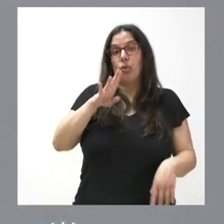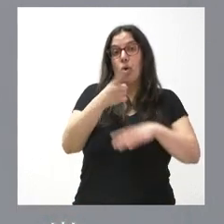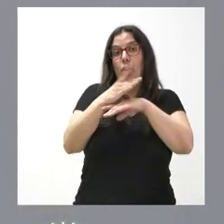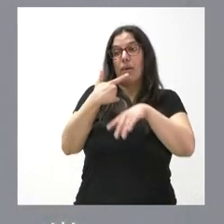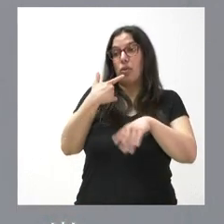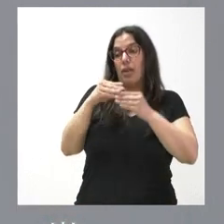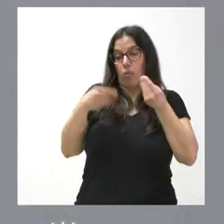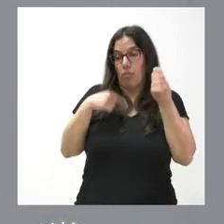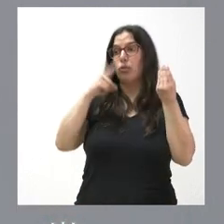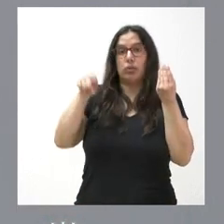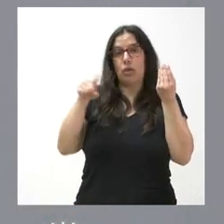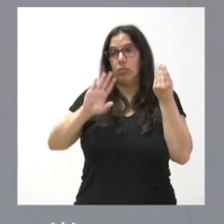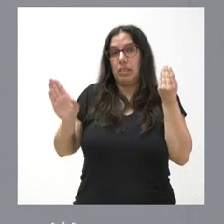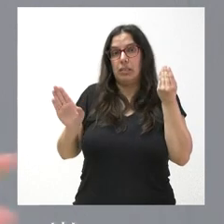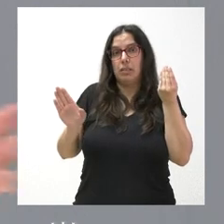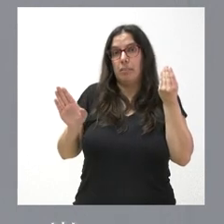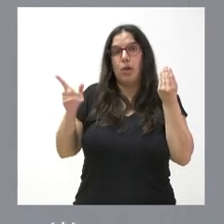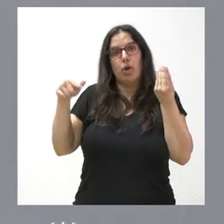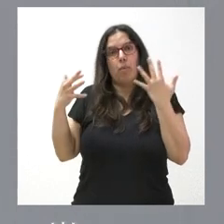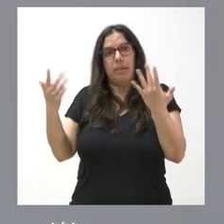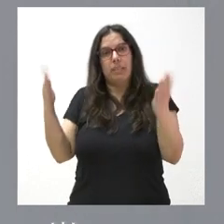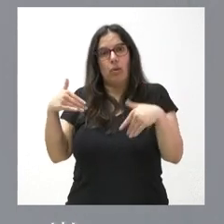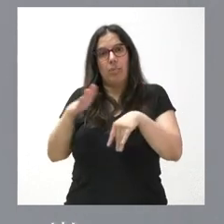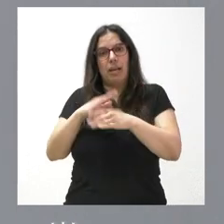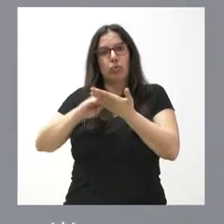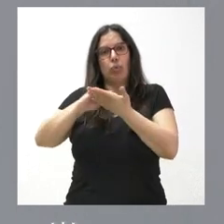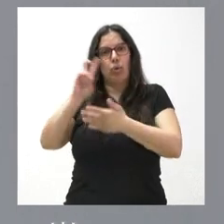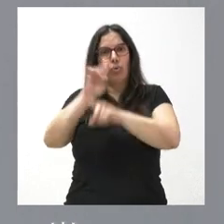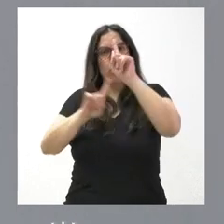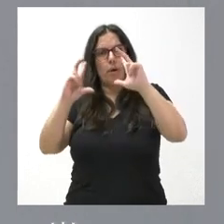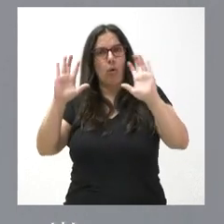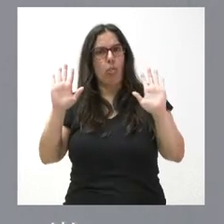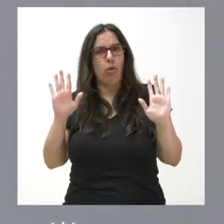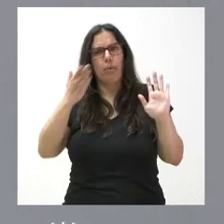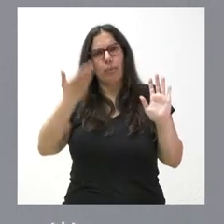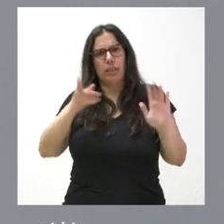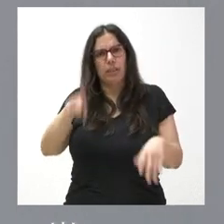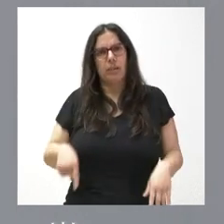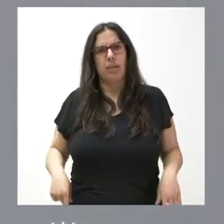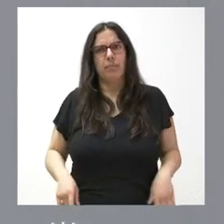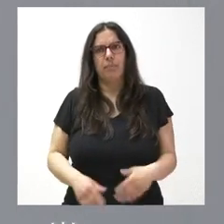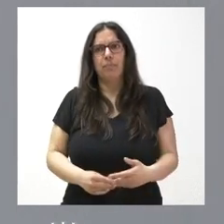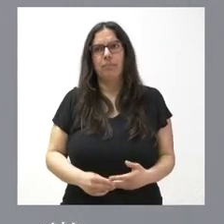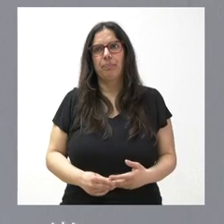a este asunto, pero parece que no tienen prisa para solucionar el otro problema que a nosotros nos importa también mucho. Sí.